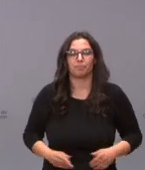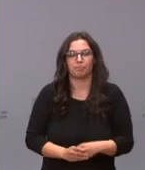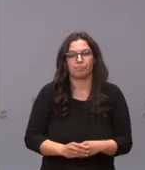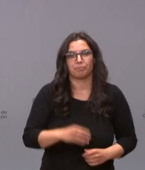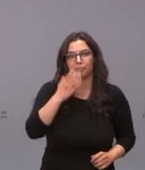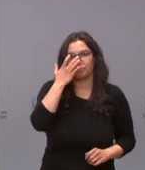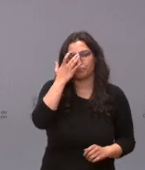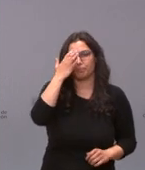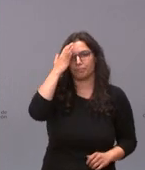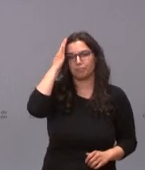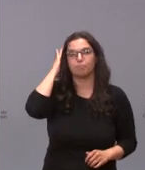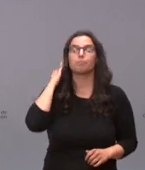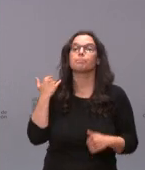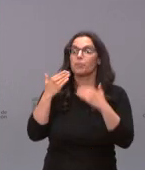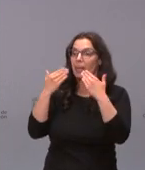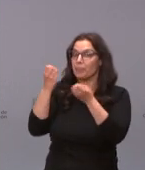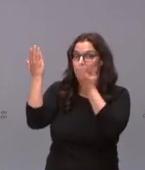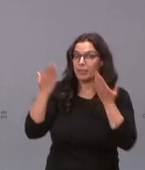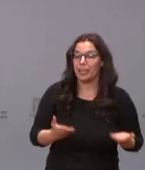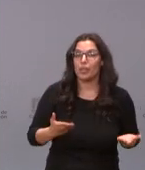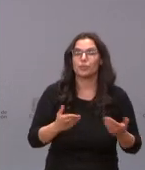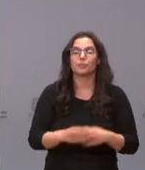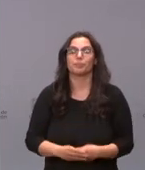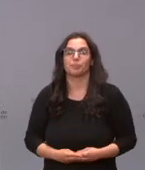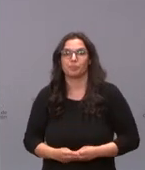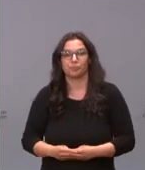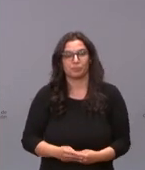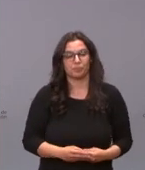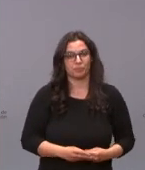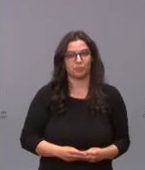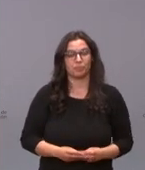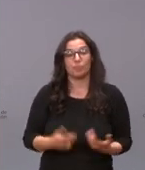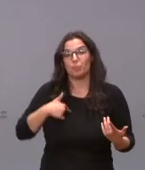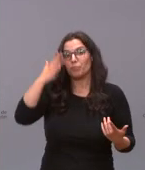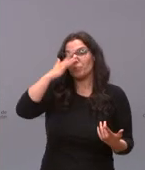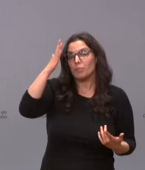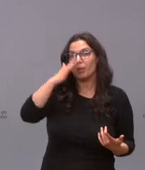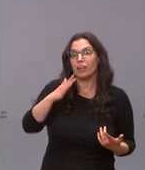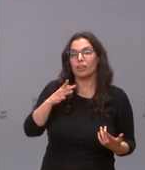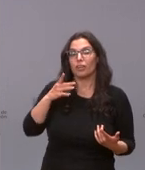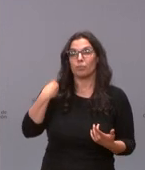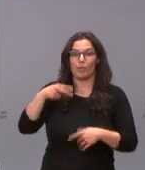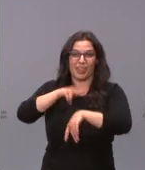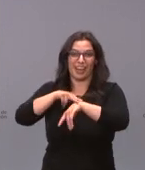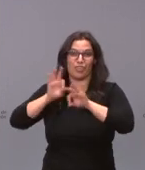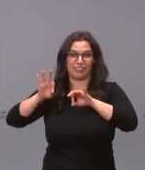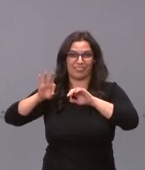pues muchas gracias bienvenido César supongo que eres de la delegación del norte en Segovia